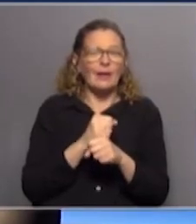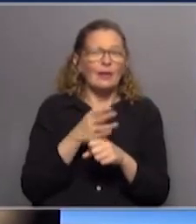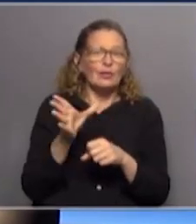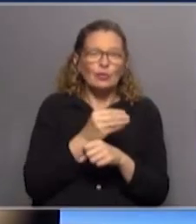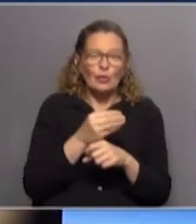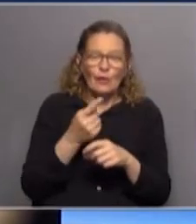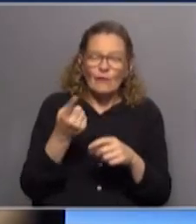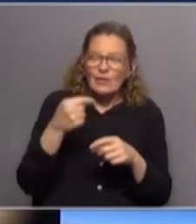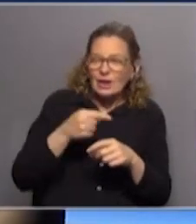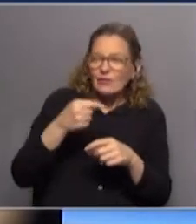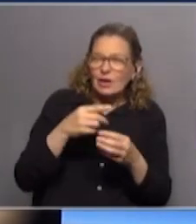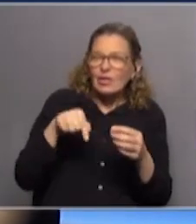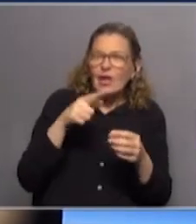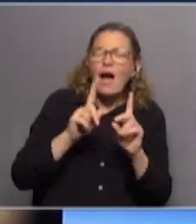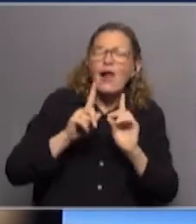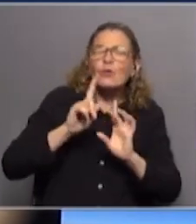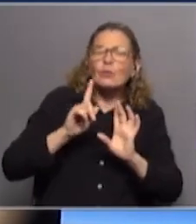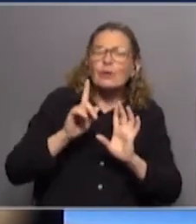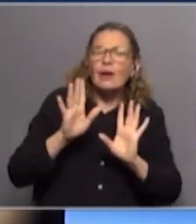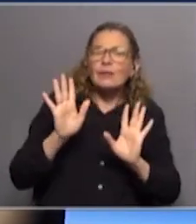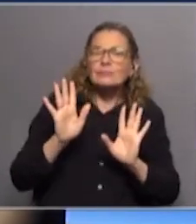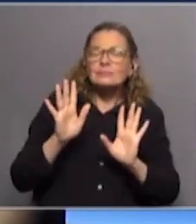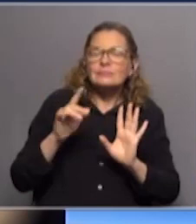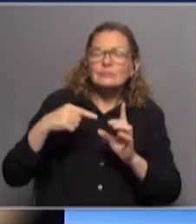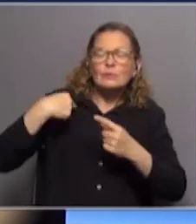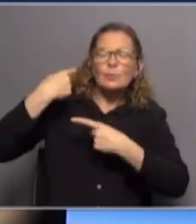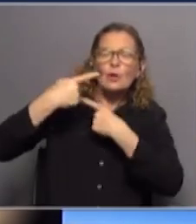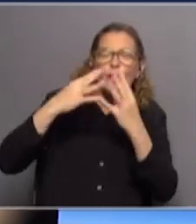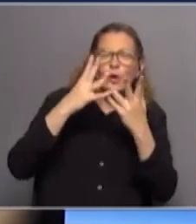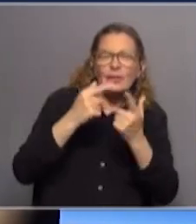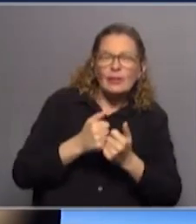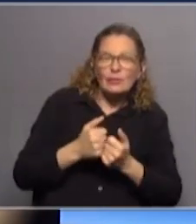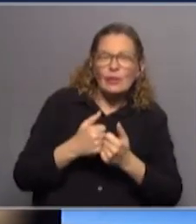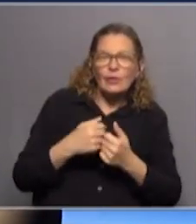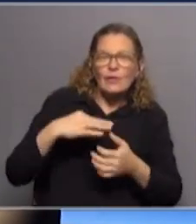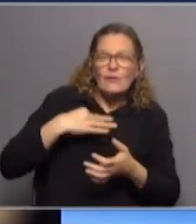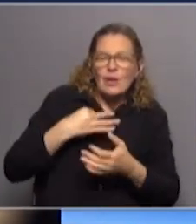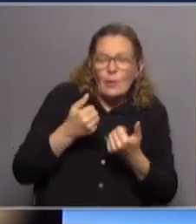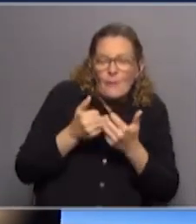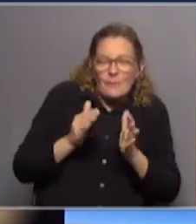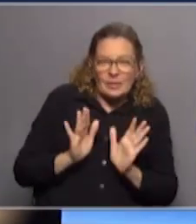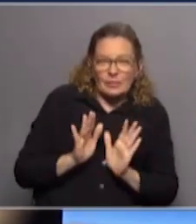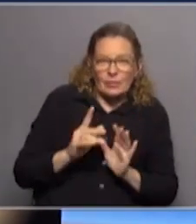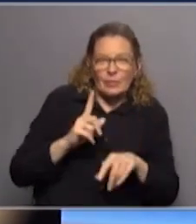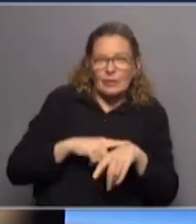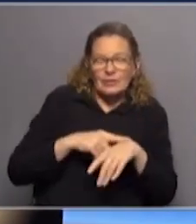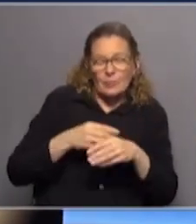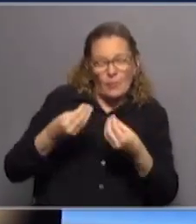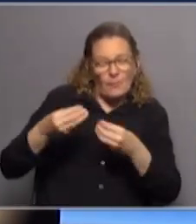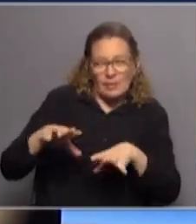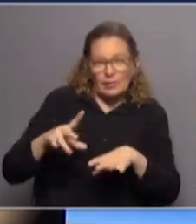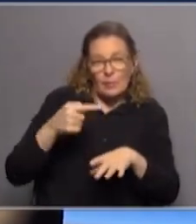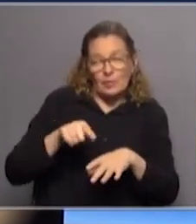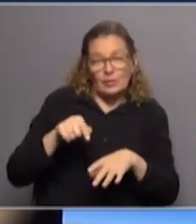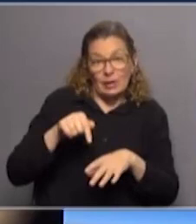todos provienen de alguna de alguna organización que les dio vida inicial con el tiempo eso se fue perdiendo en